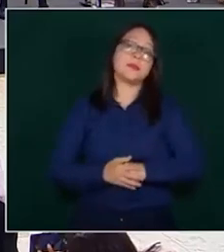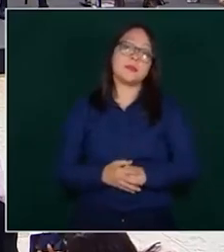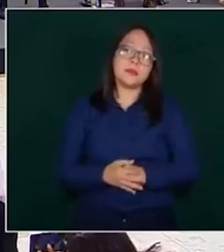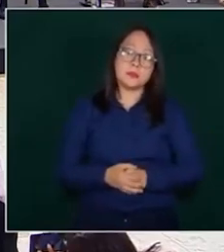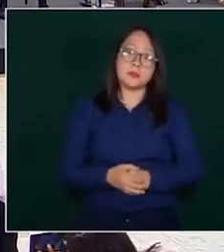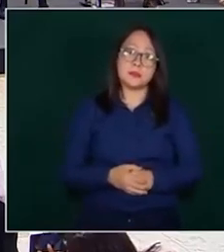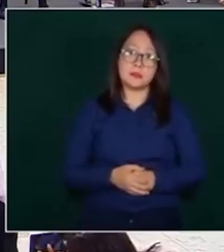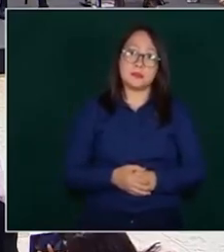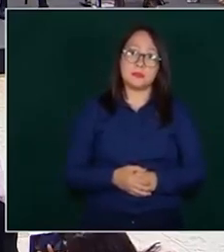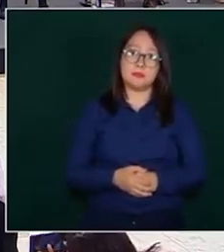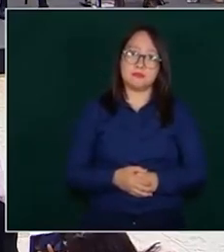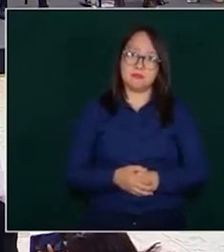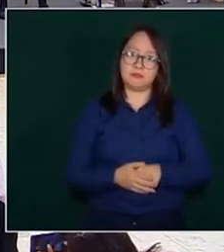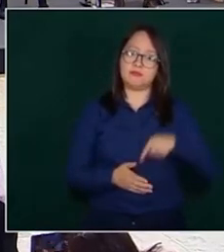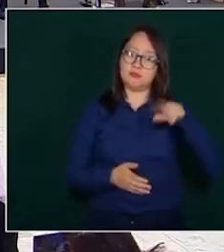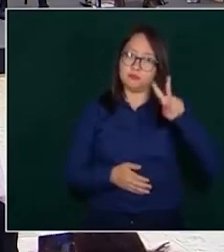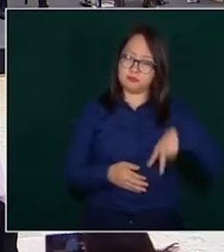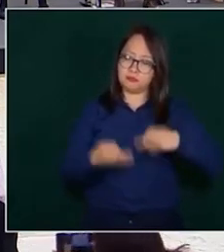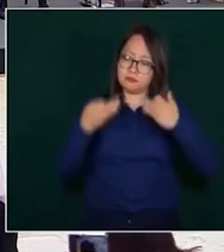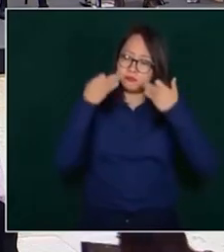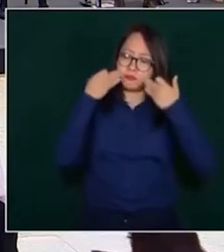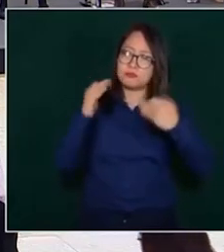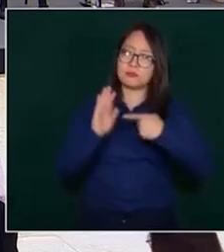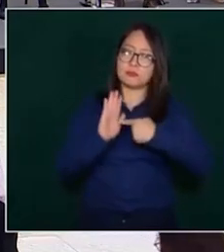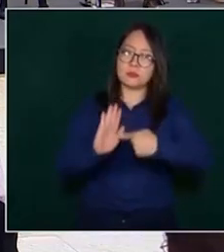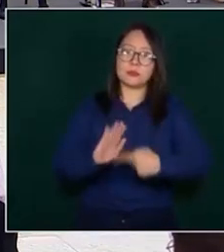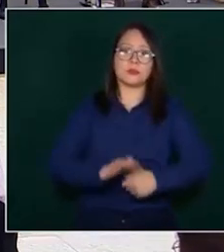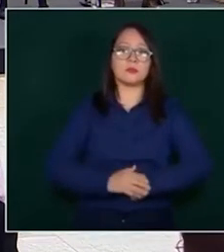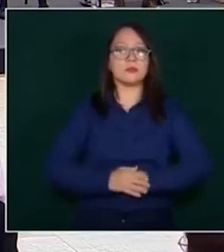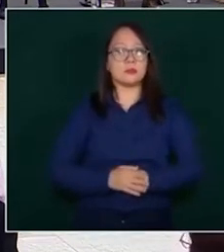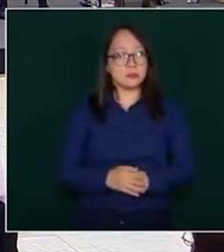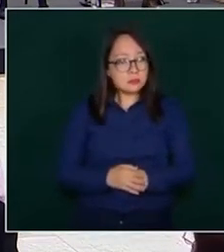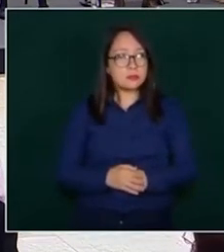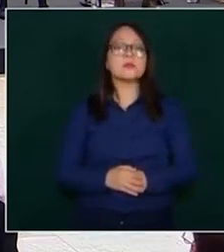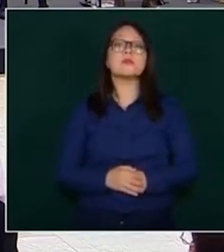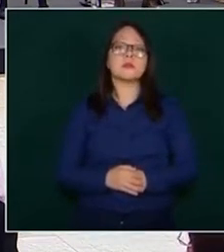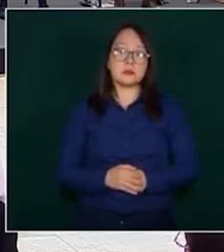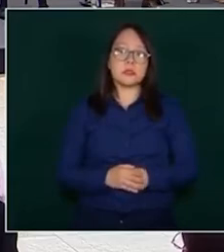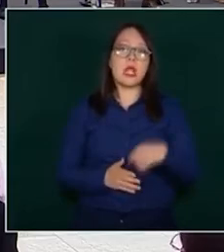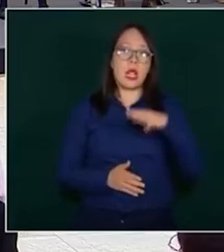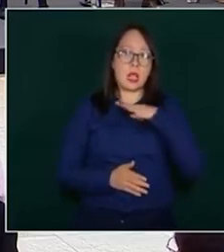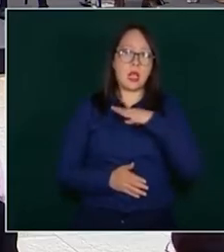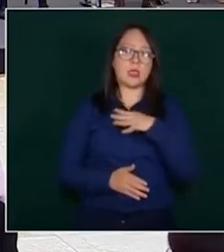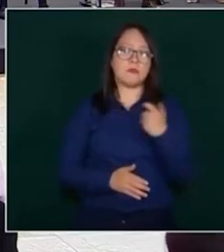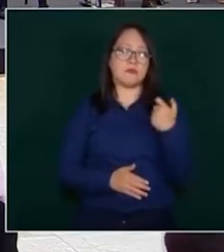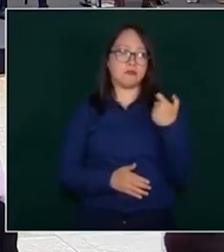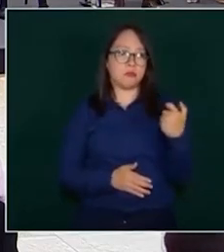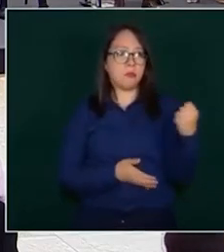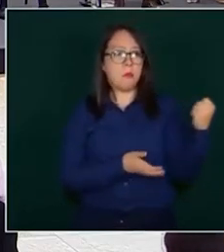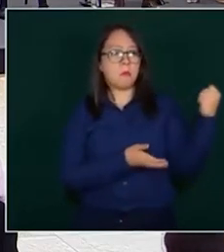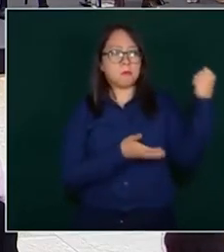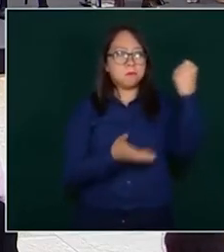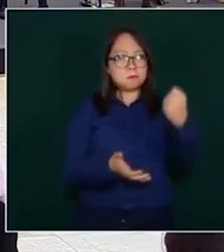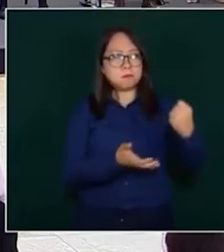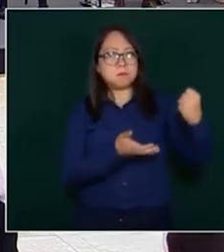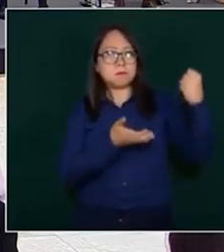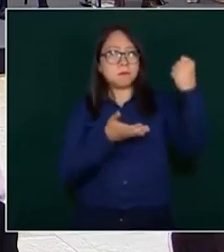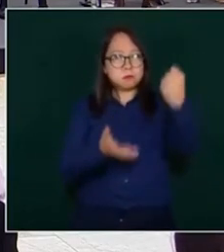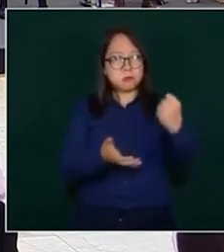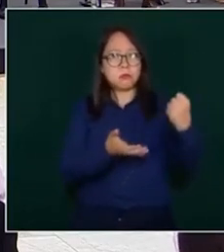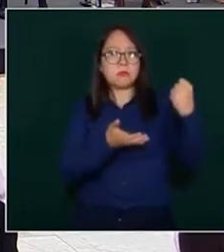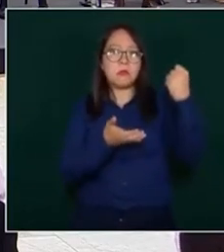Y a las pruebas me remito. Estamos invirtiendo mil